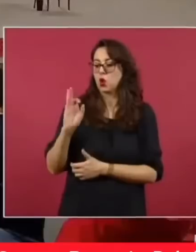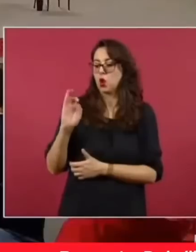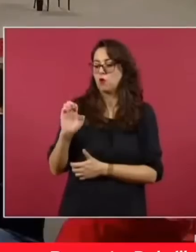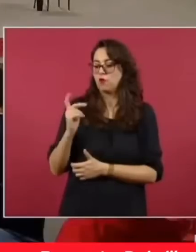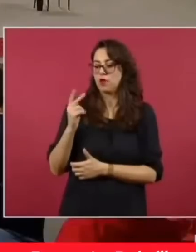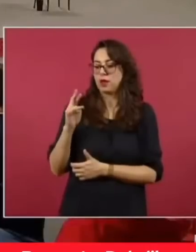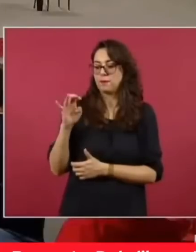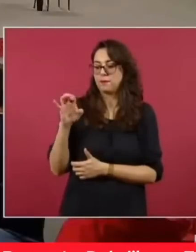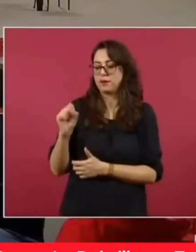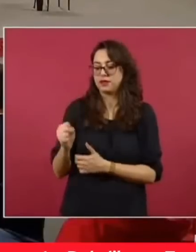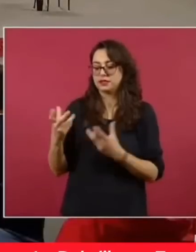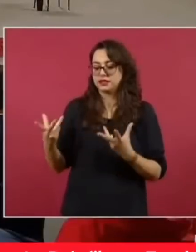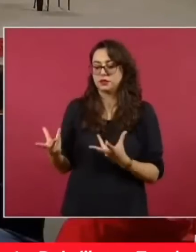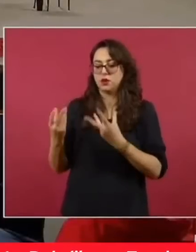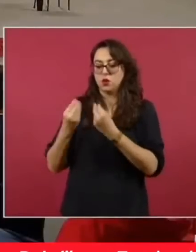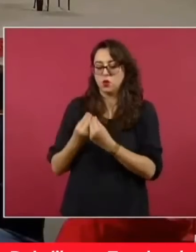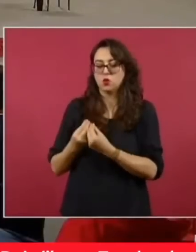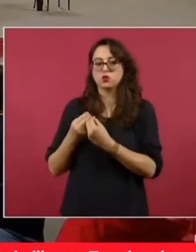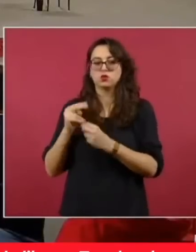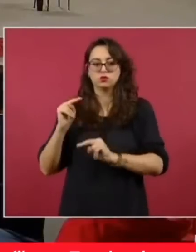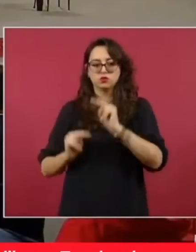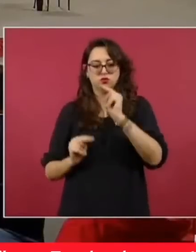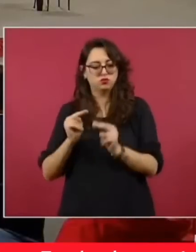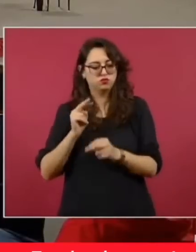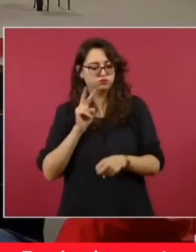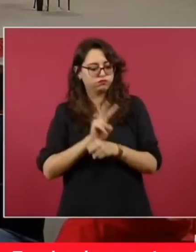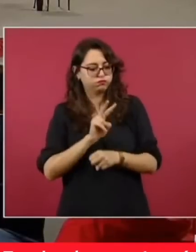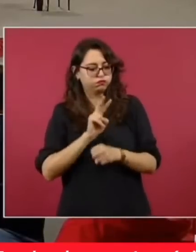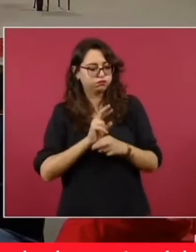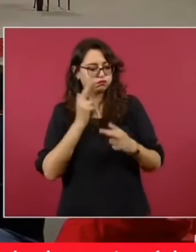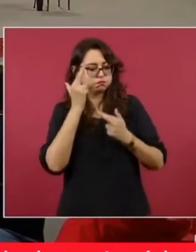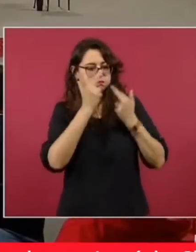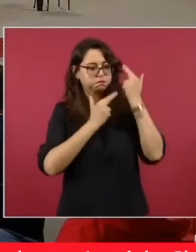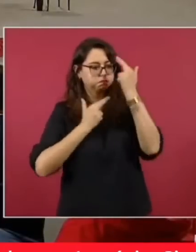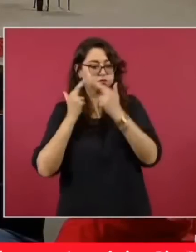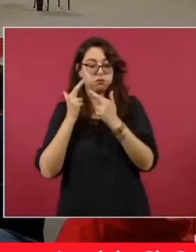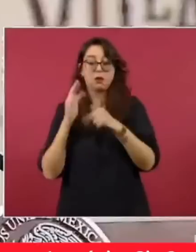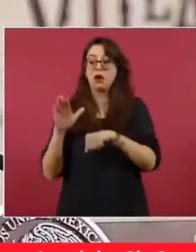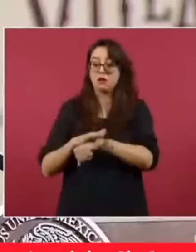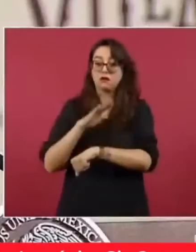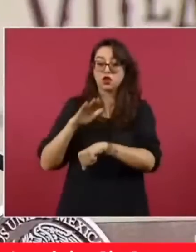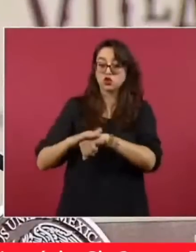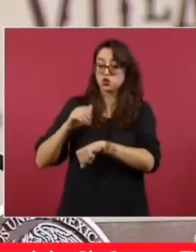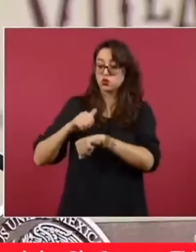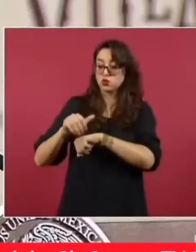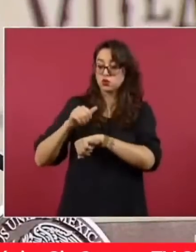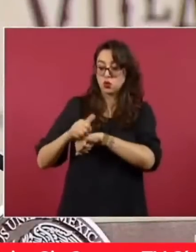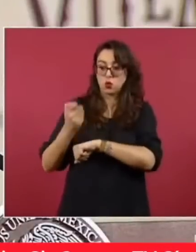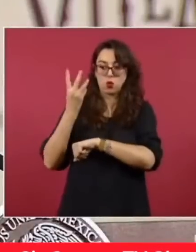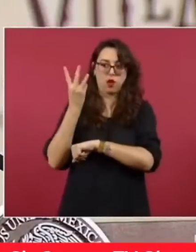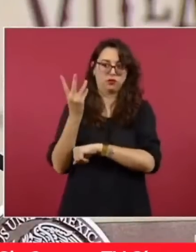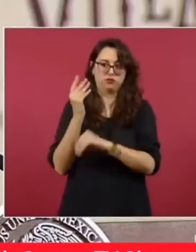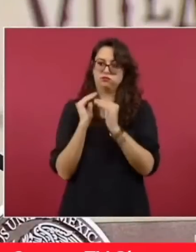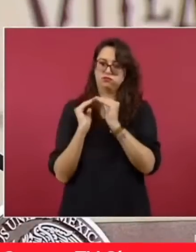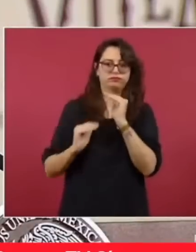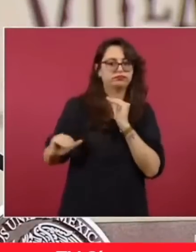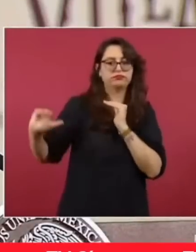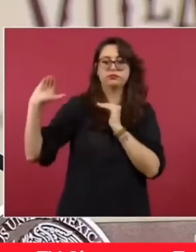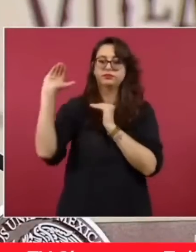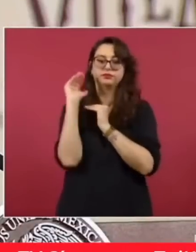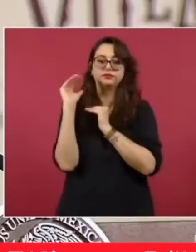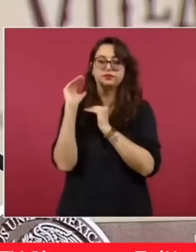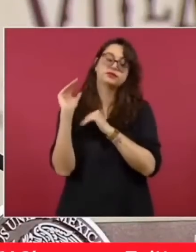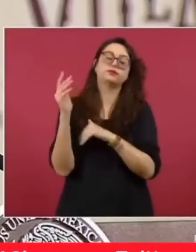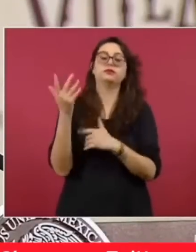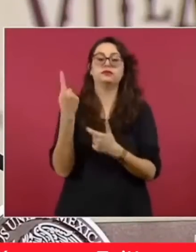Riesgos Sanitarios, que cuenta con el más alto nivel regulatorio, el nivel 4, equiparable a la Administración de Alimentos